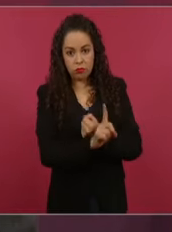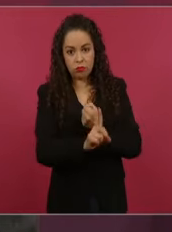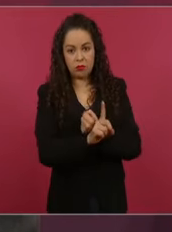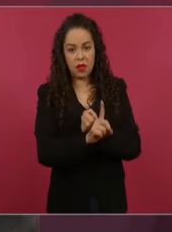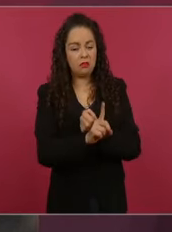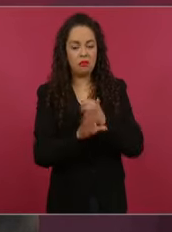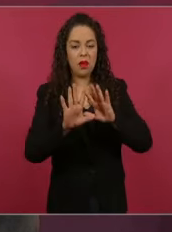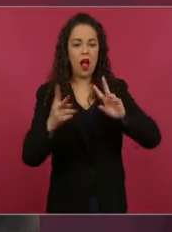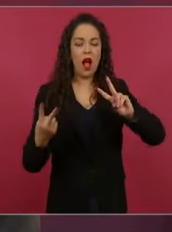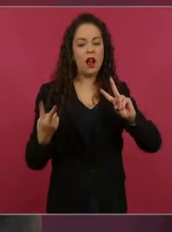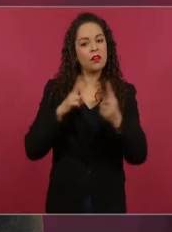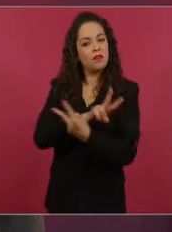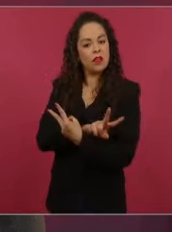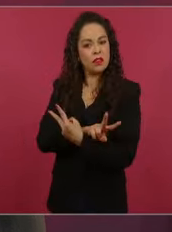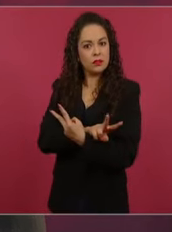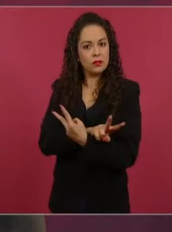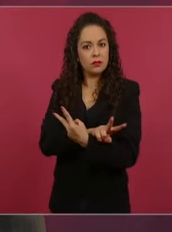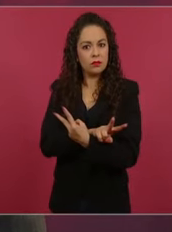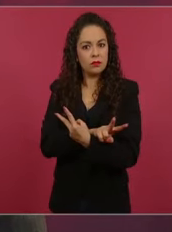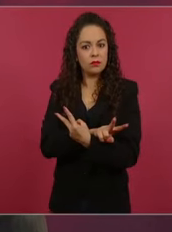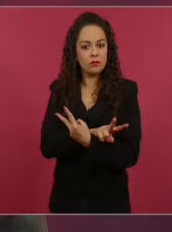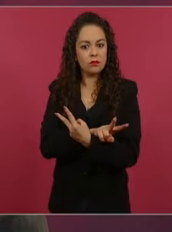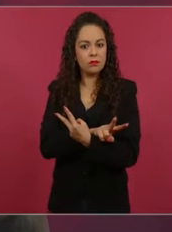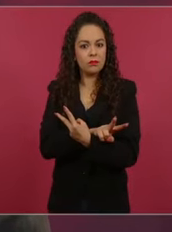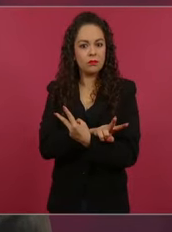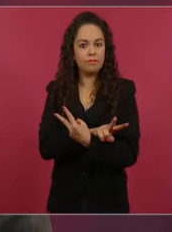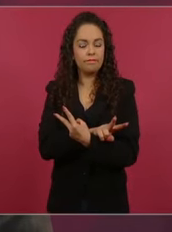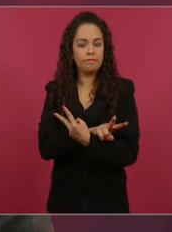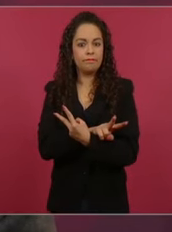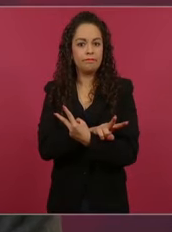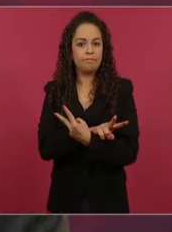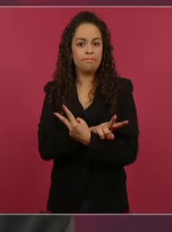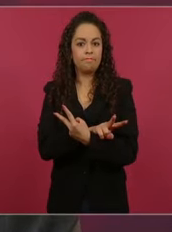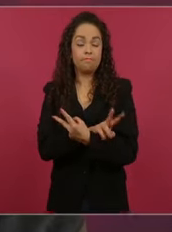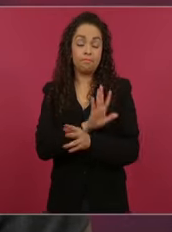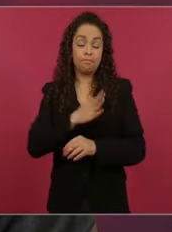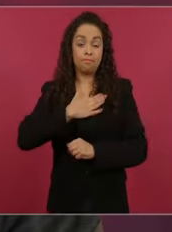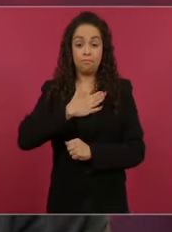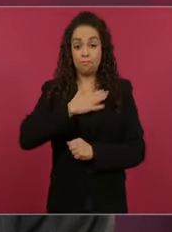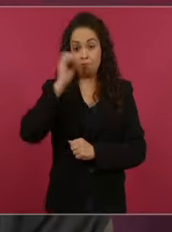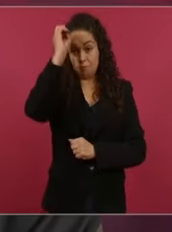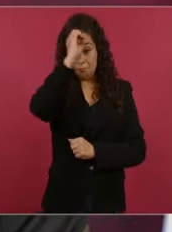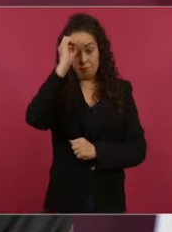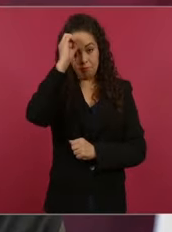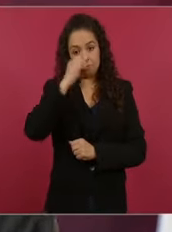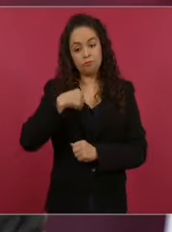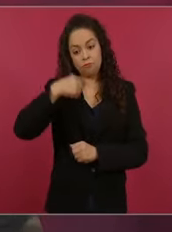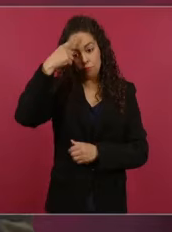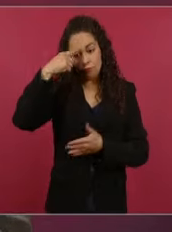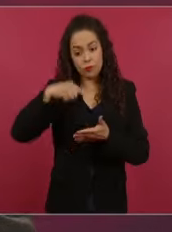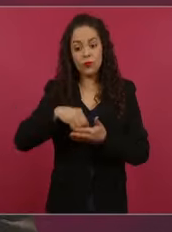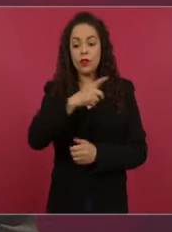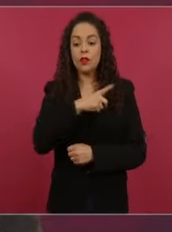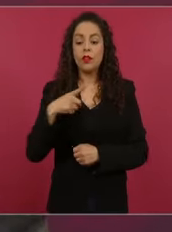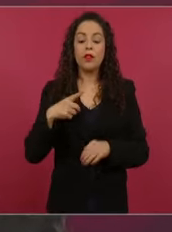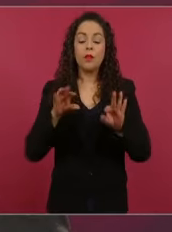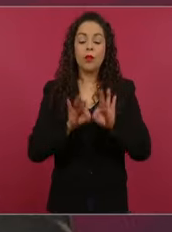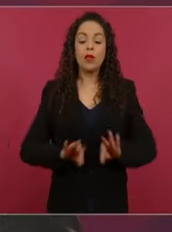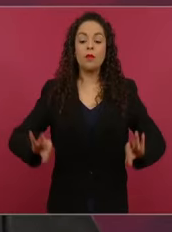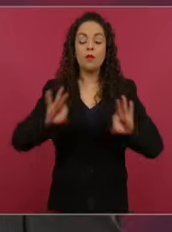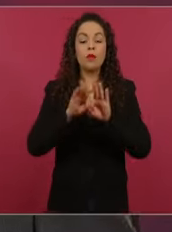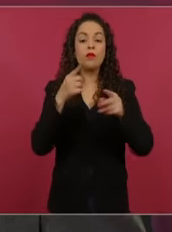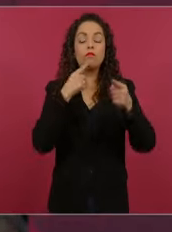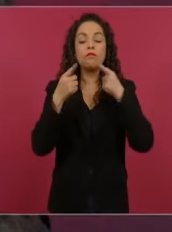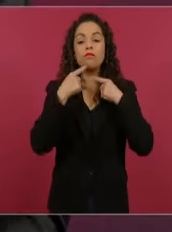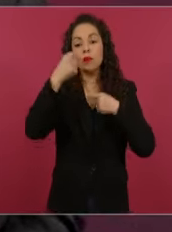en ese sentido. Yo creo que se debe de convocar a una Asamblea de